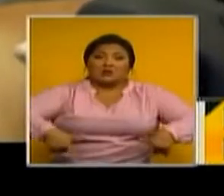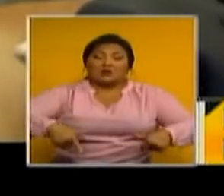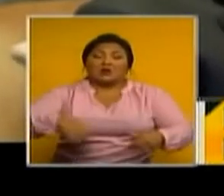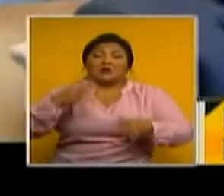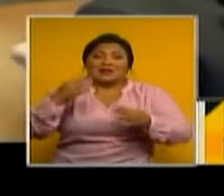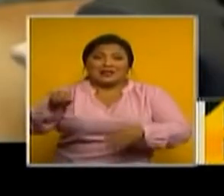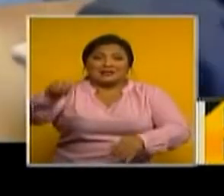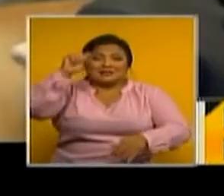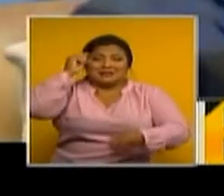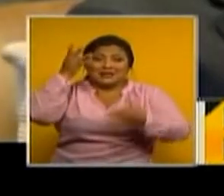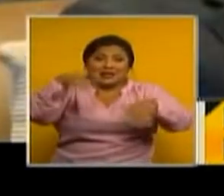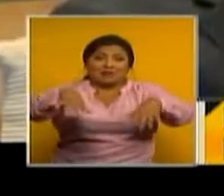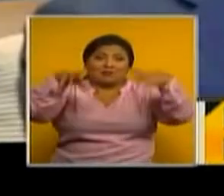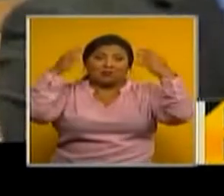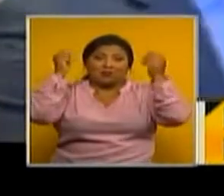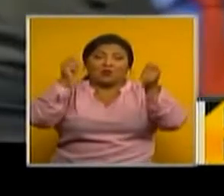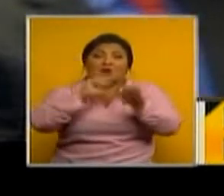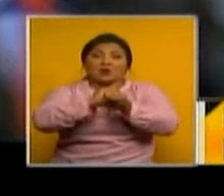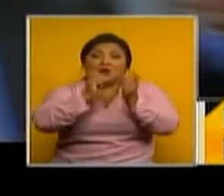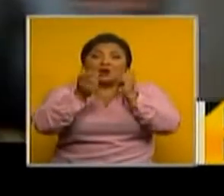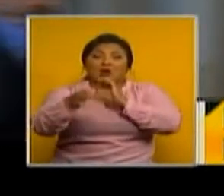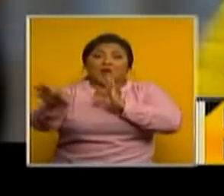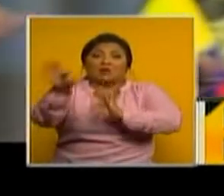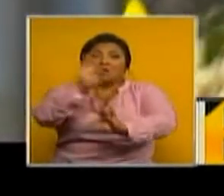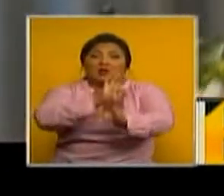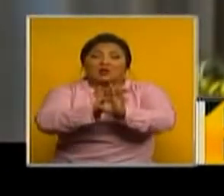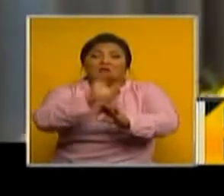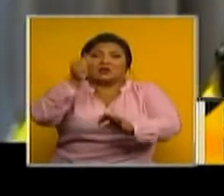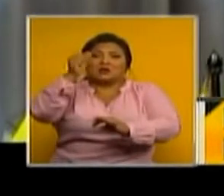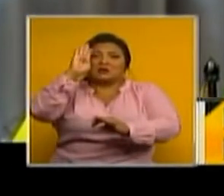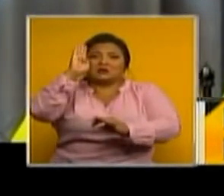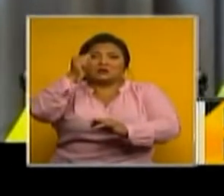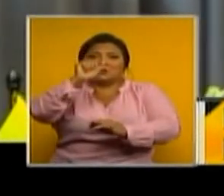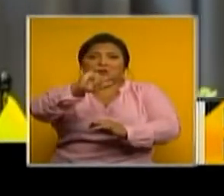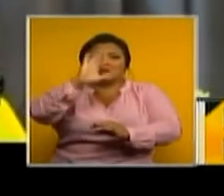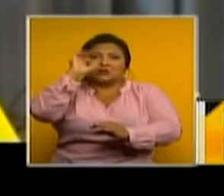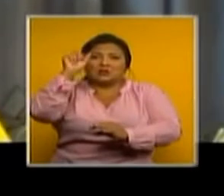mando y mantendrá una reunión con su homólogo chileno, Sebastián Piñera.